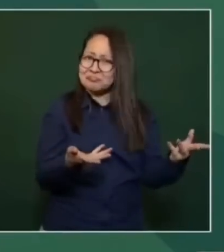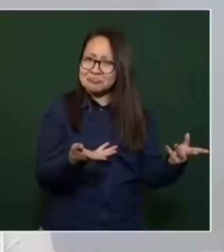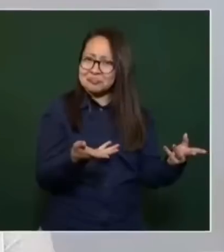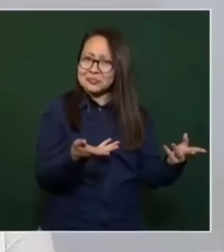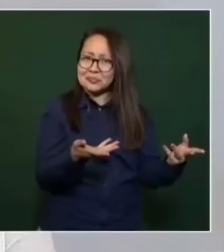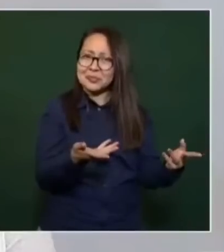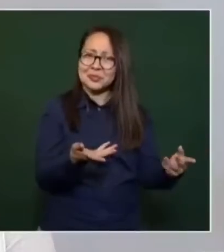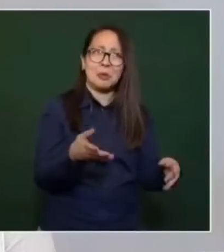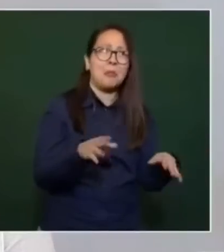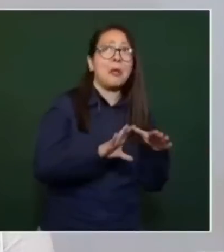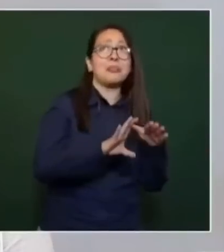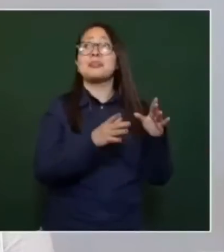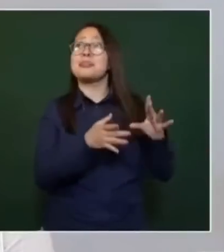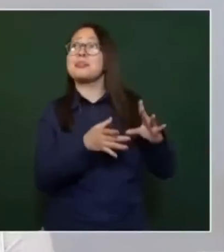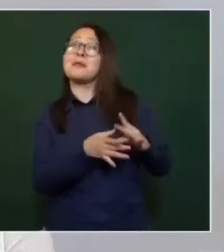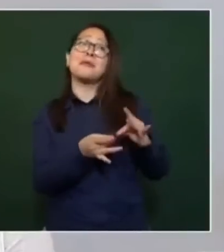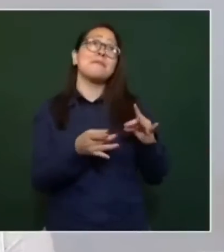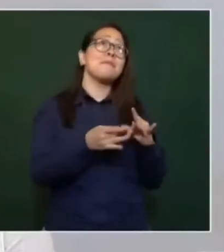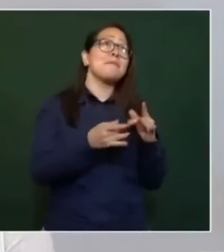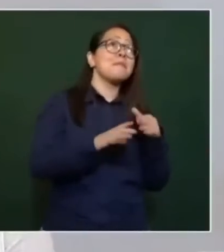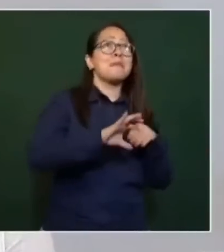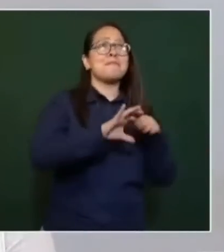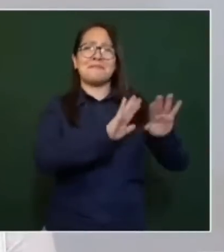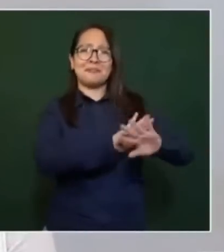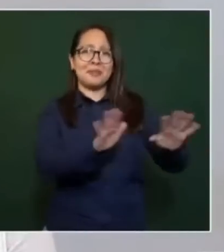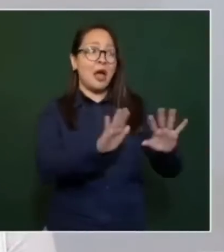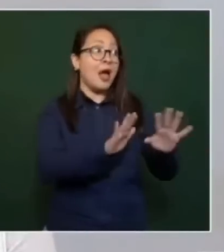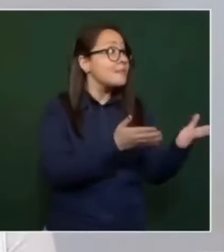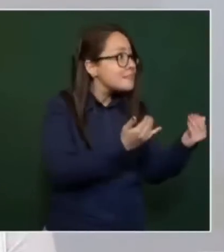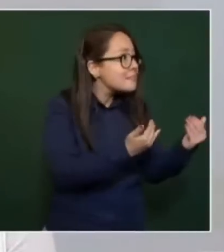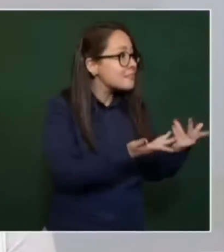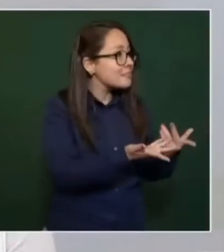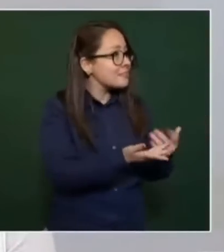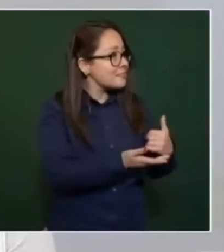Abriéndole, ¿no? El apetito.